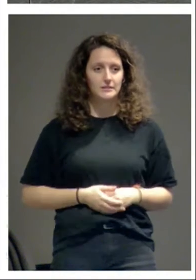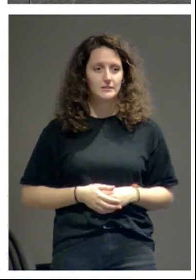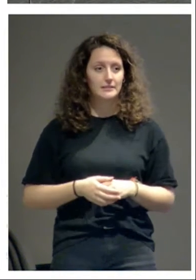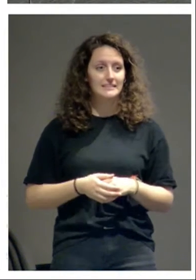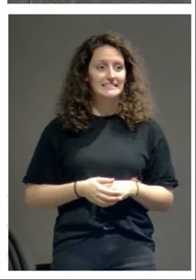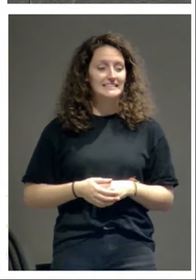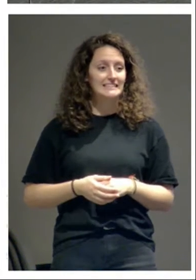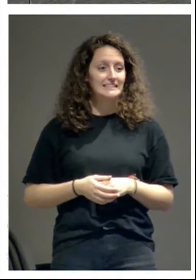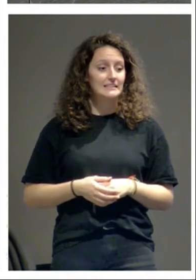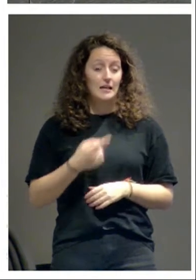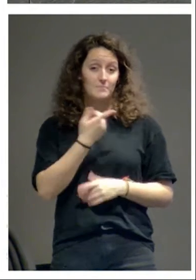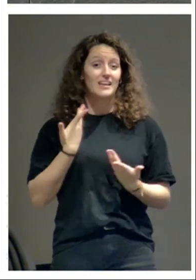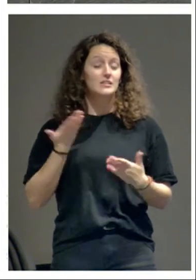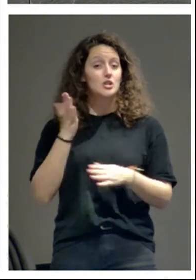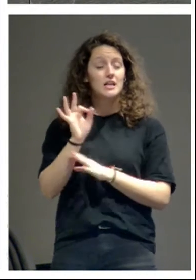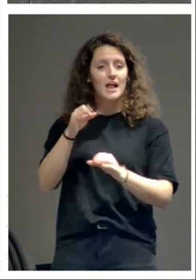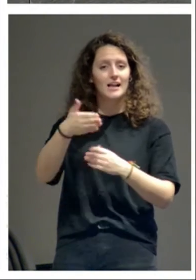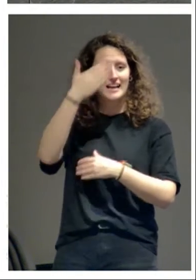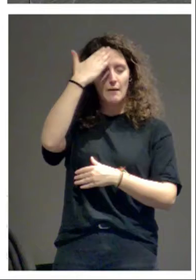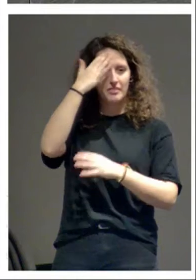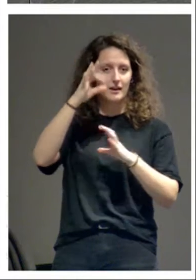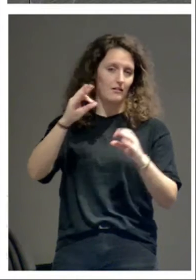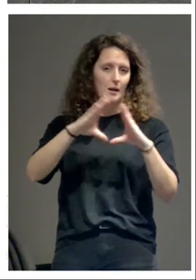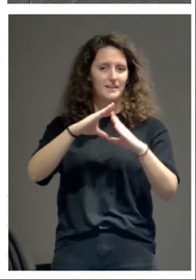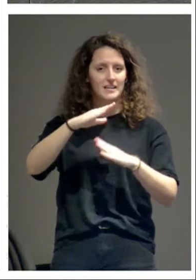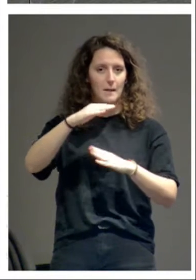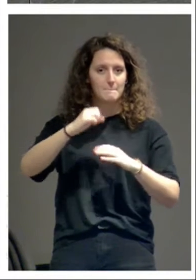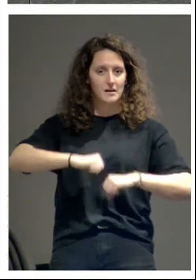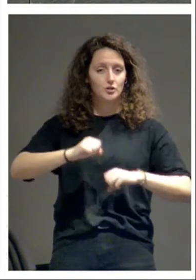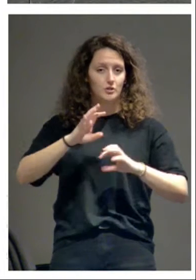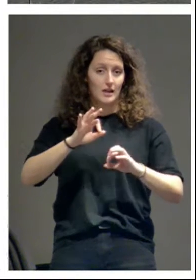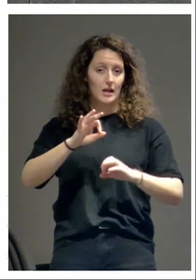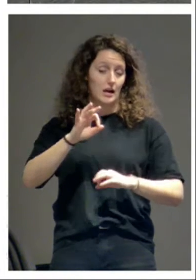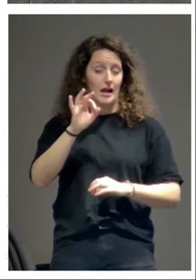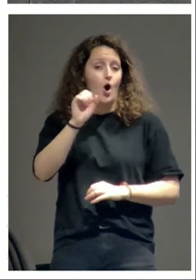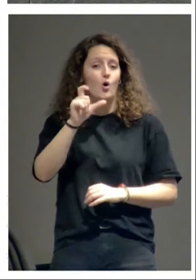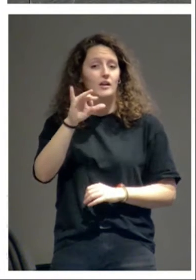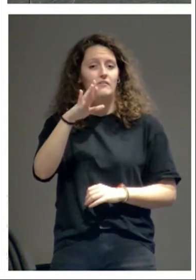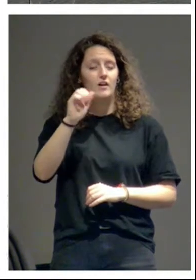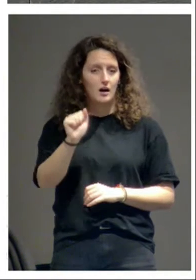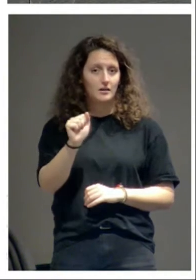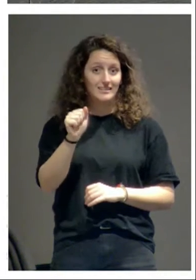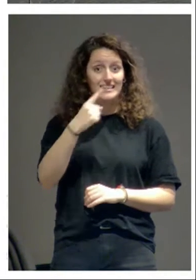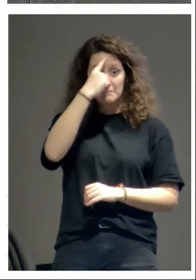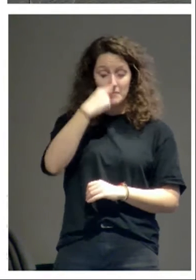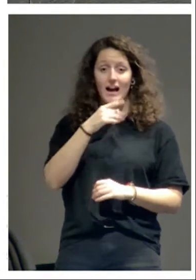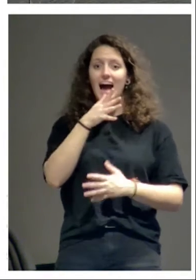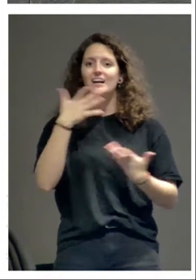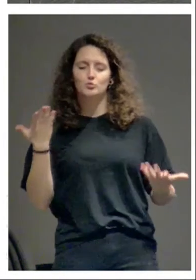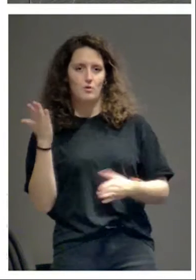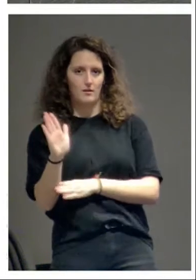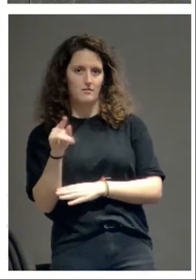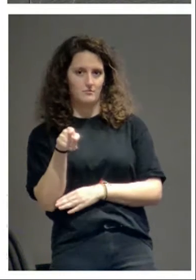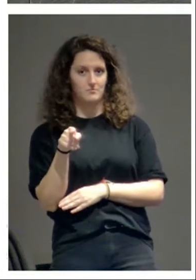cabecera de la Capilla Mayor de la Oliva. Y esta imagen es como está ahora. La Capilla